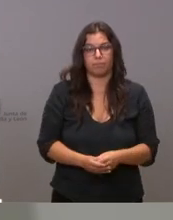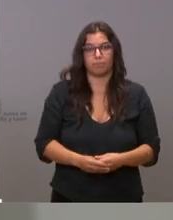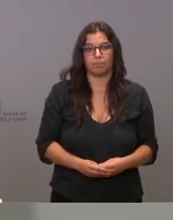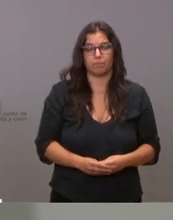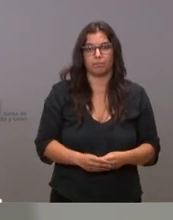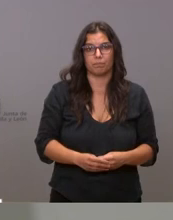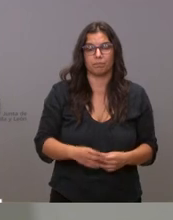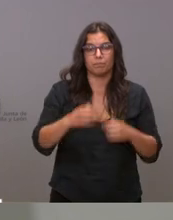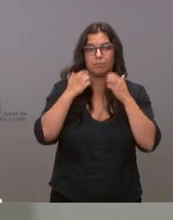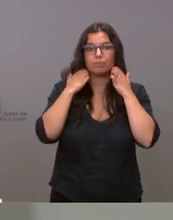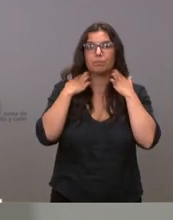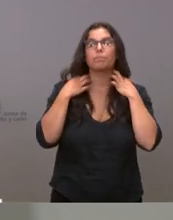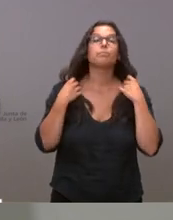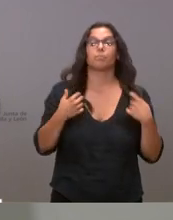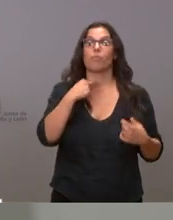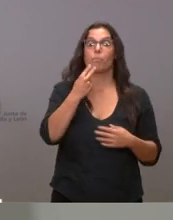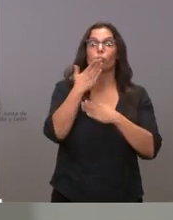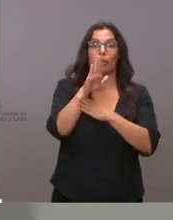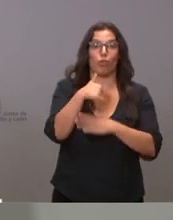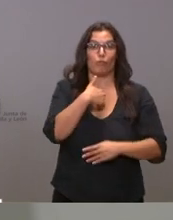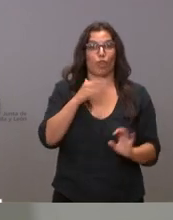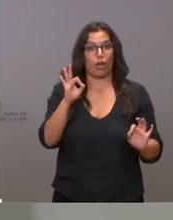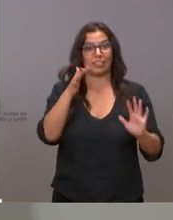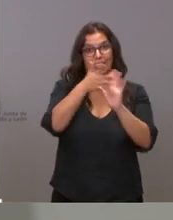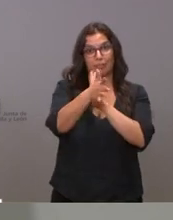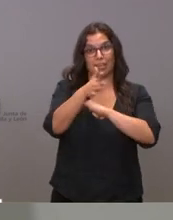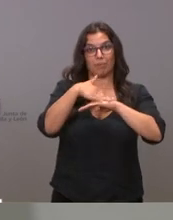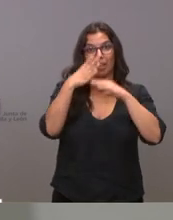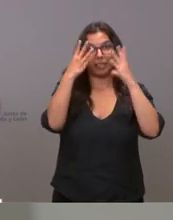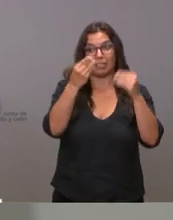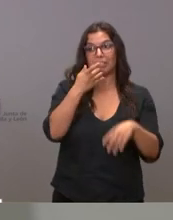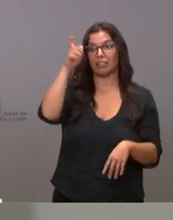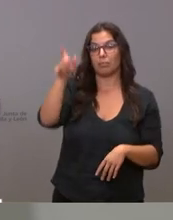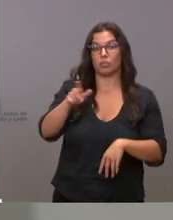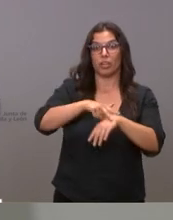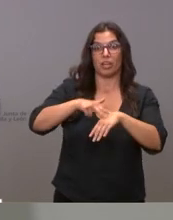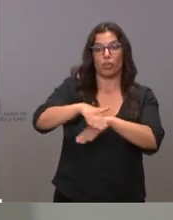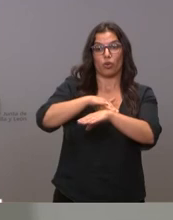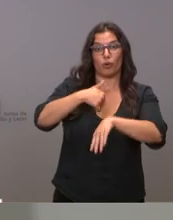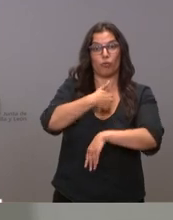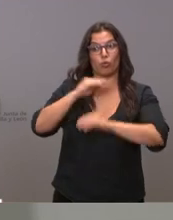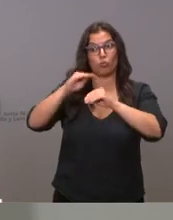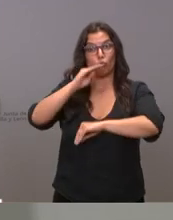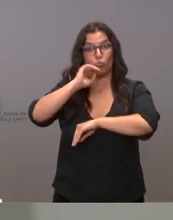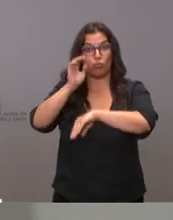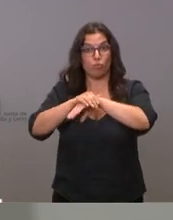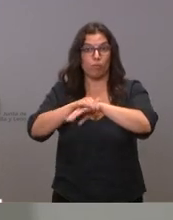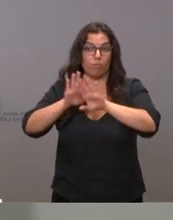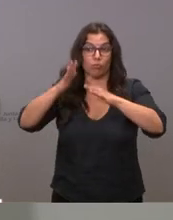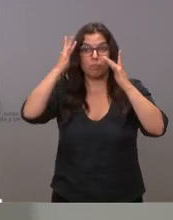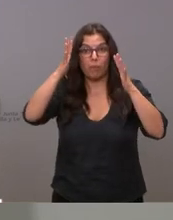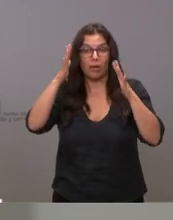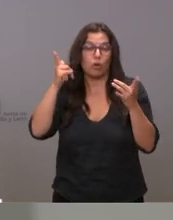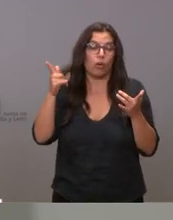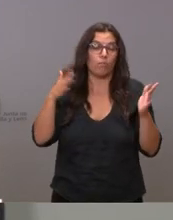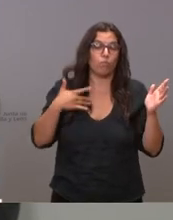en eso consiste la tarea del portavoz si el delegado del gobierno estuviera haciendo su tarea pues probablemente esas